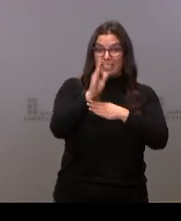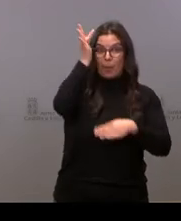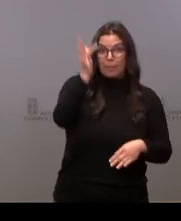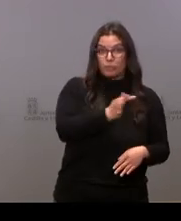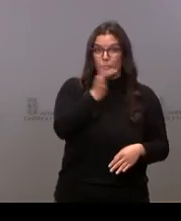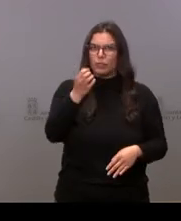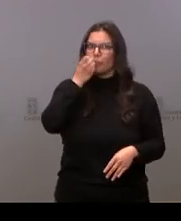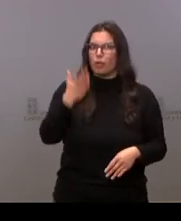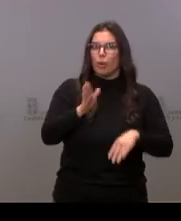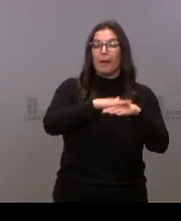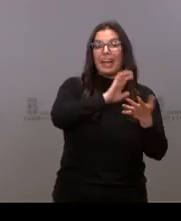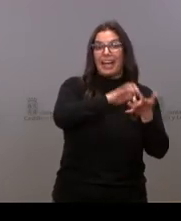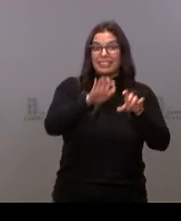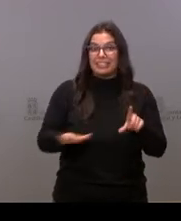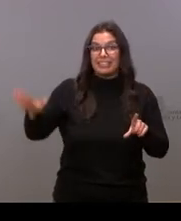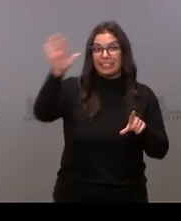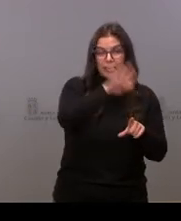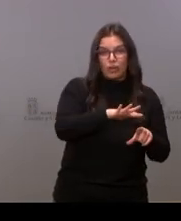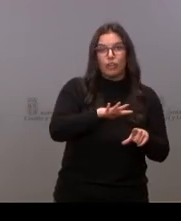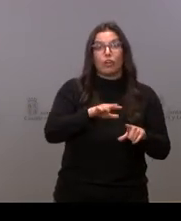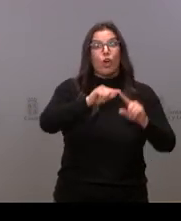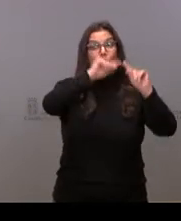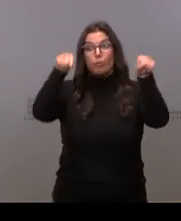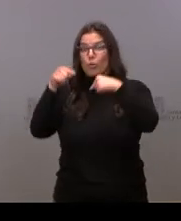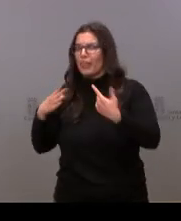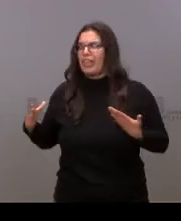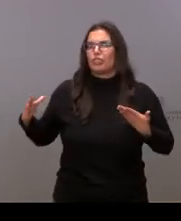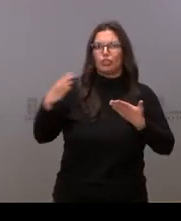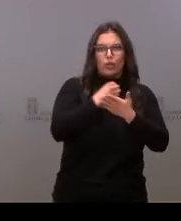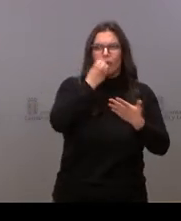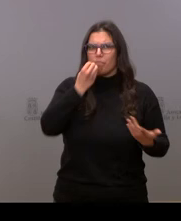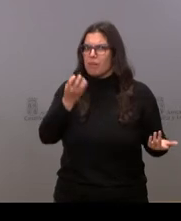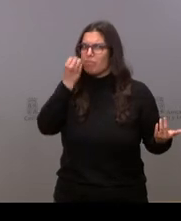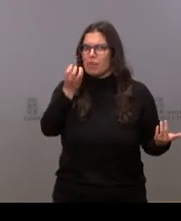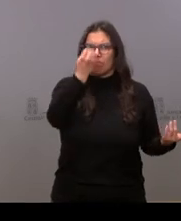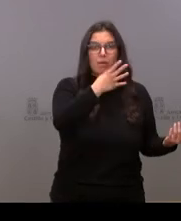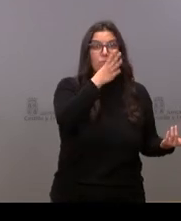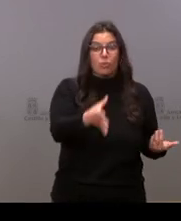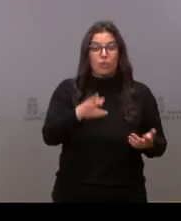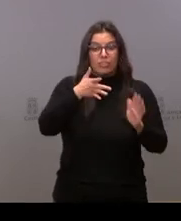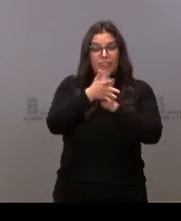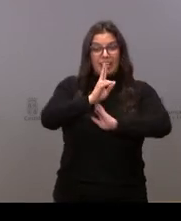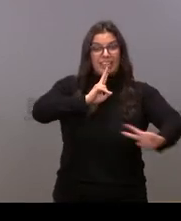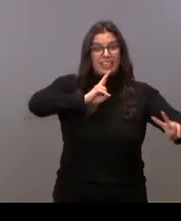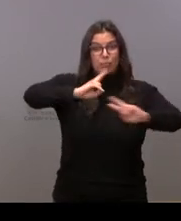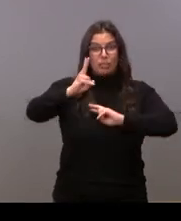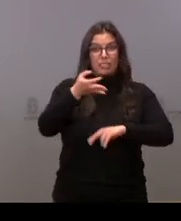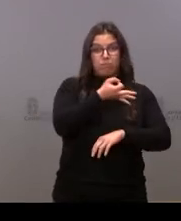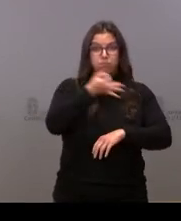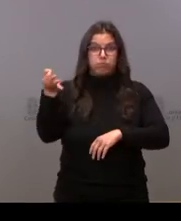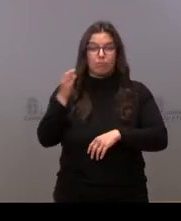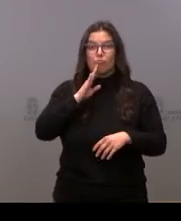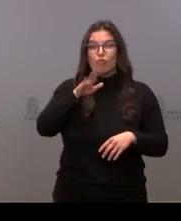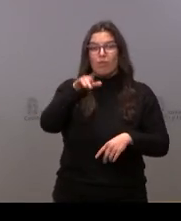bueno para Castilla y León y muy bueno para las nueve provincias de Castilla y León porque da una respuesta adecuada a las